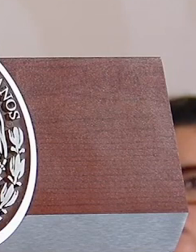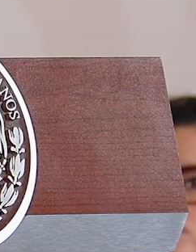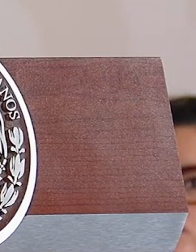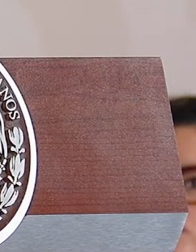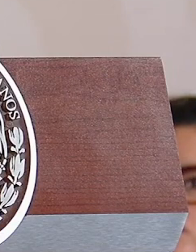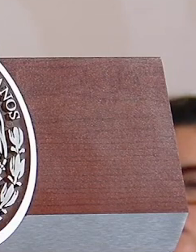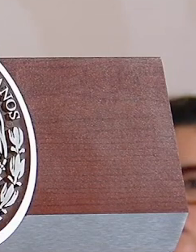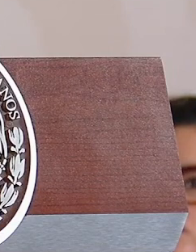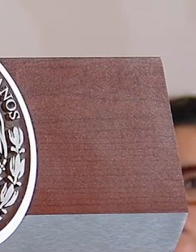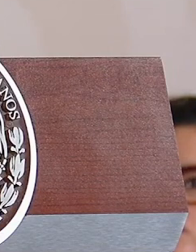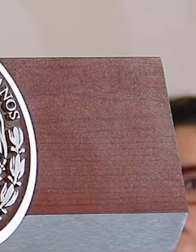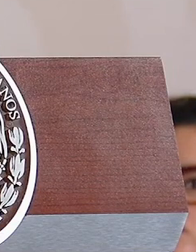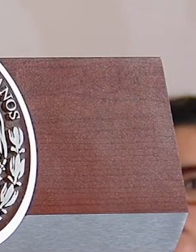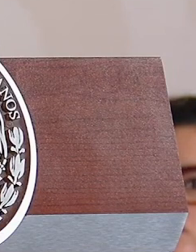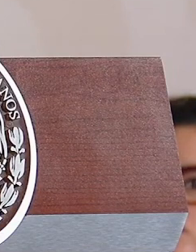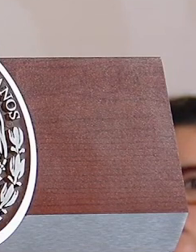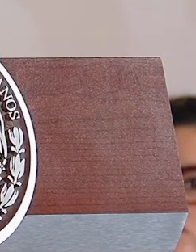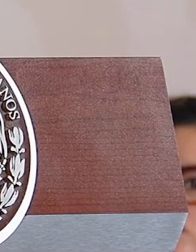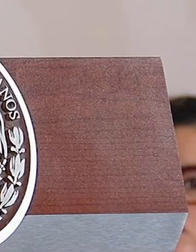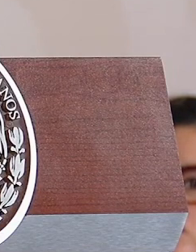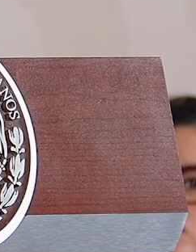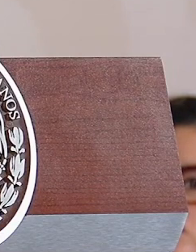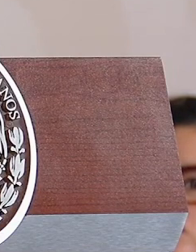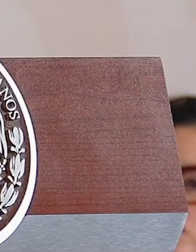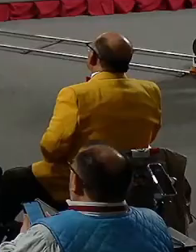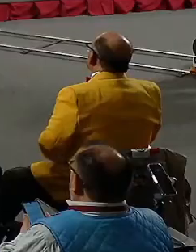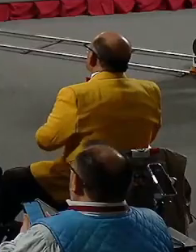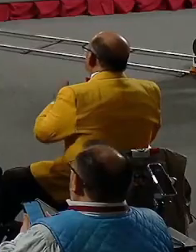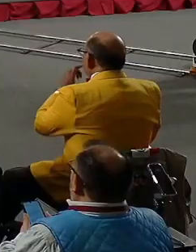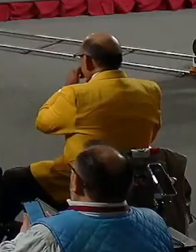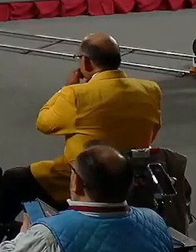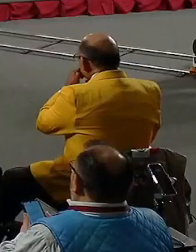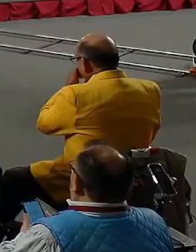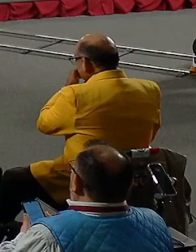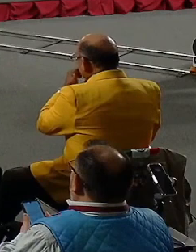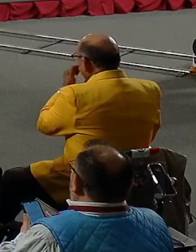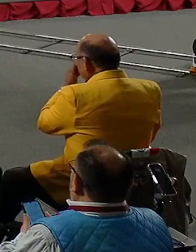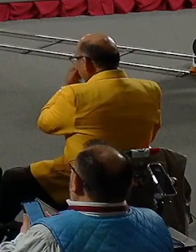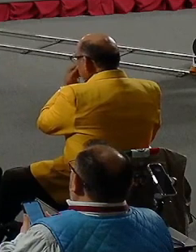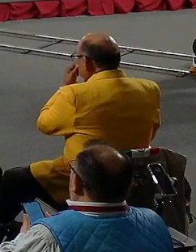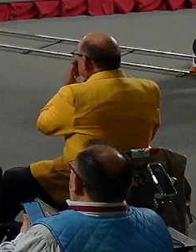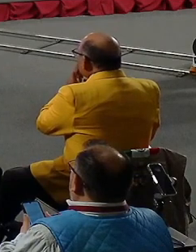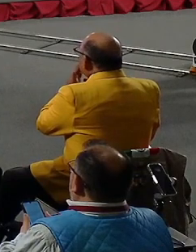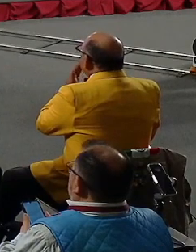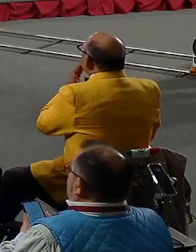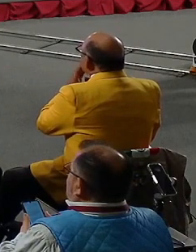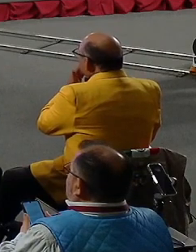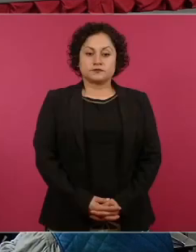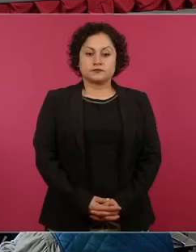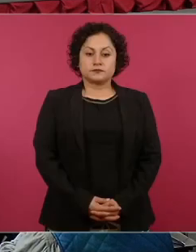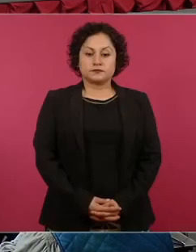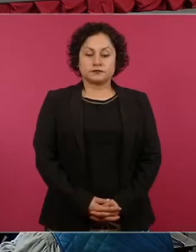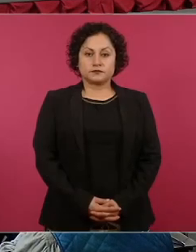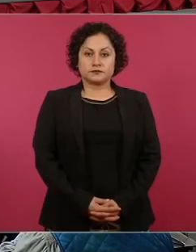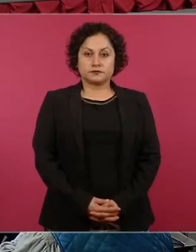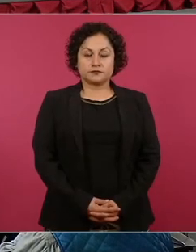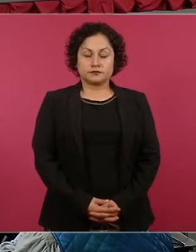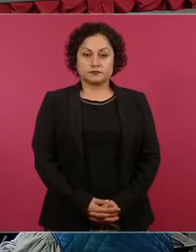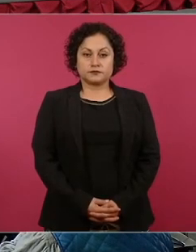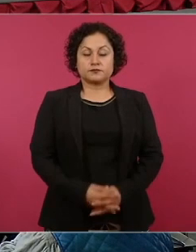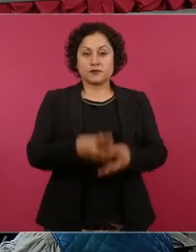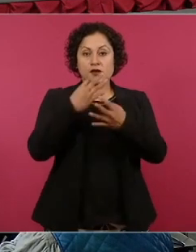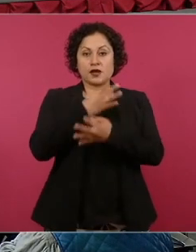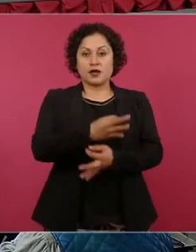contendientes a puestos de elección. Decirles que el actual proceso electoral que inició el primero de octubre,